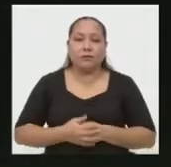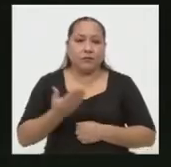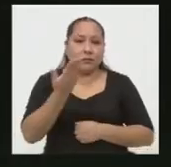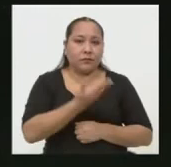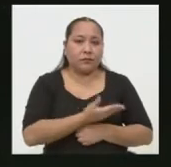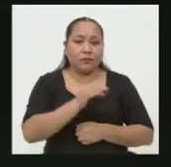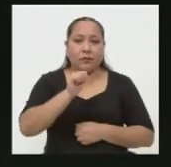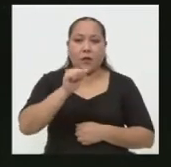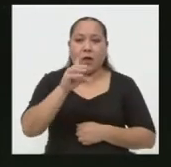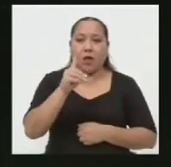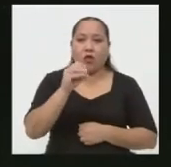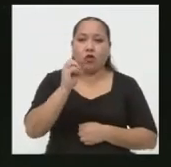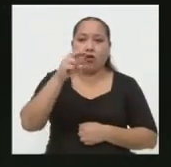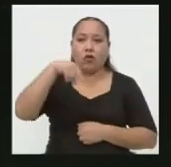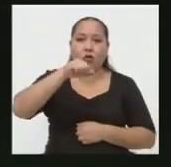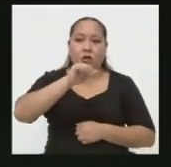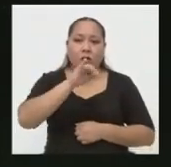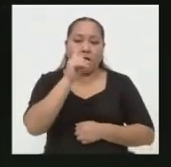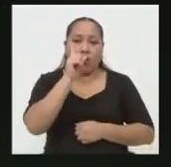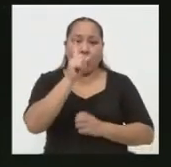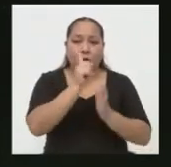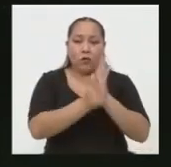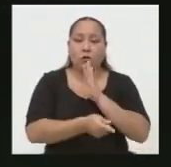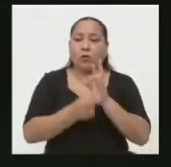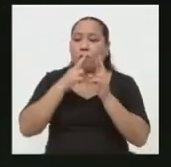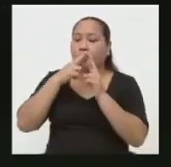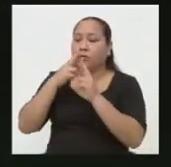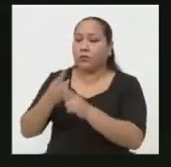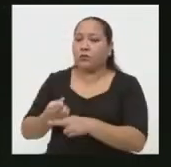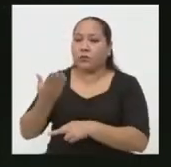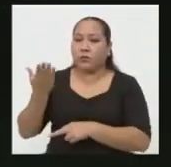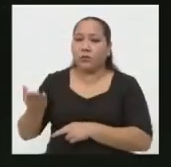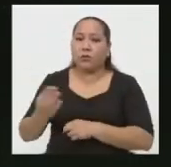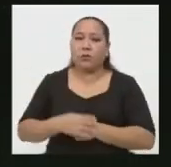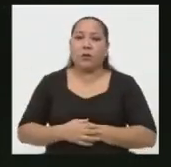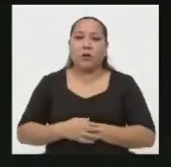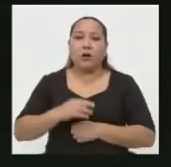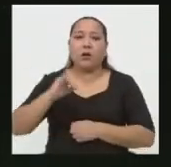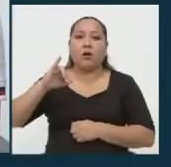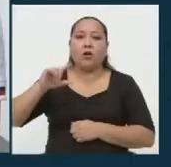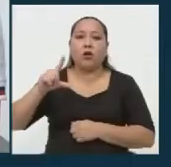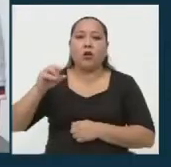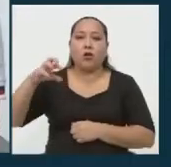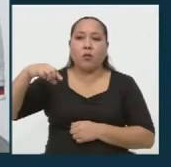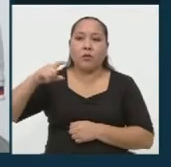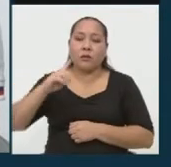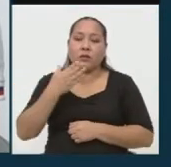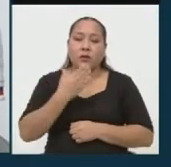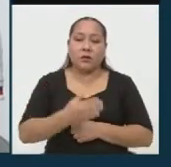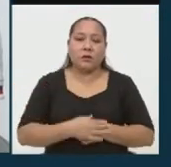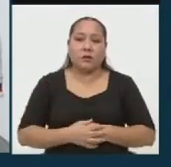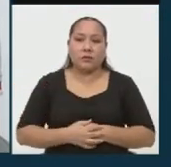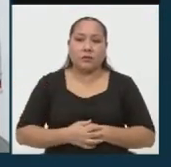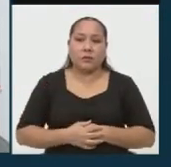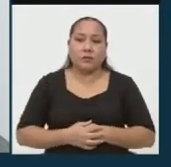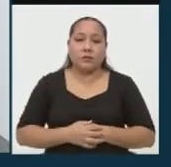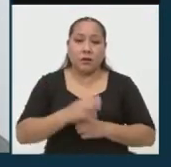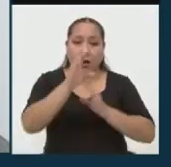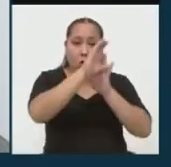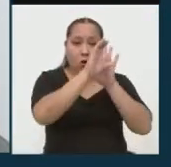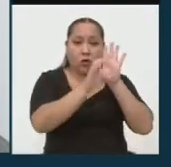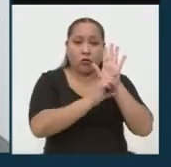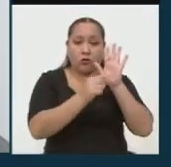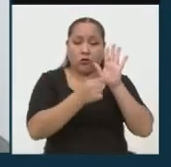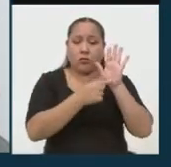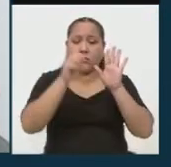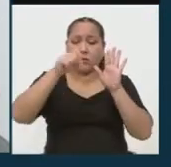Candidato Adonai Guerrero Cáceres, tiene usted un minuto para su dúplica. La candidata López Sánchez. Gracias. Constitucionalmente